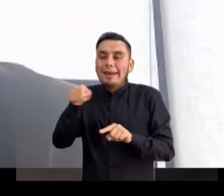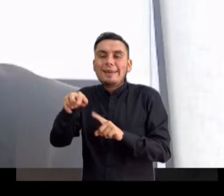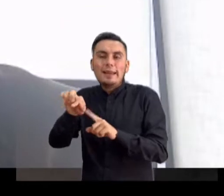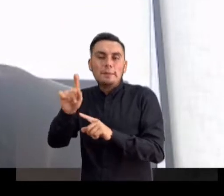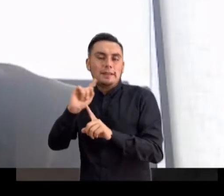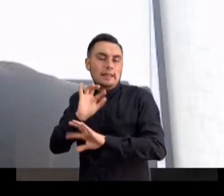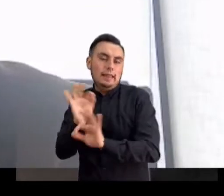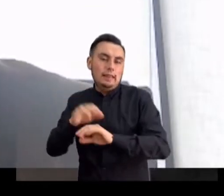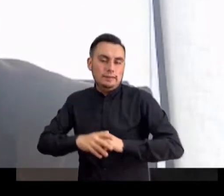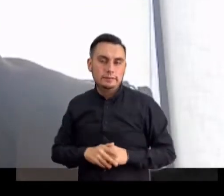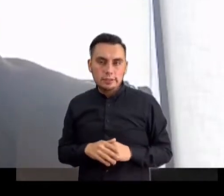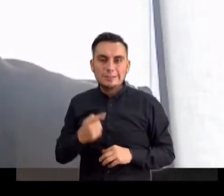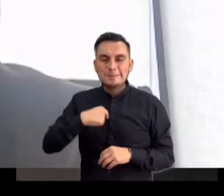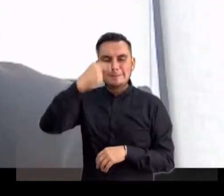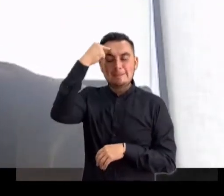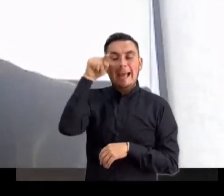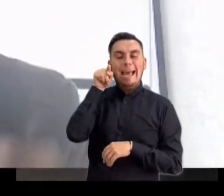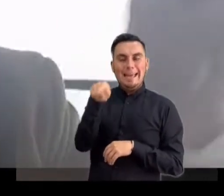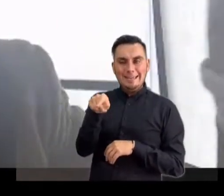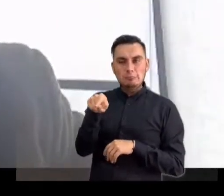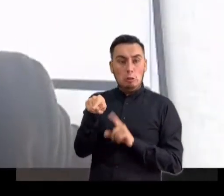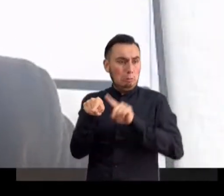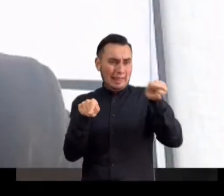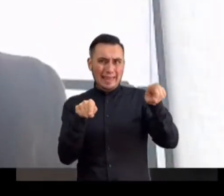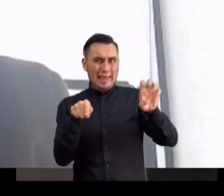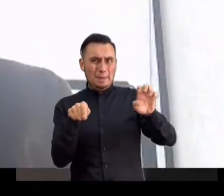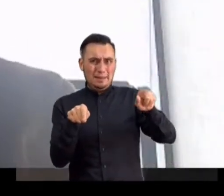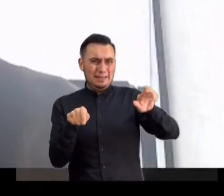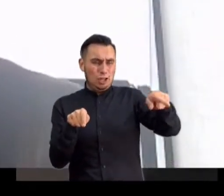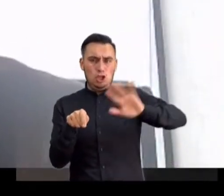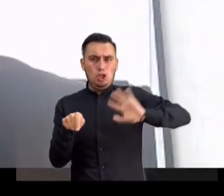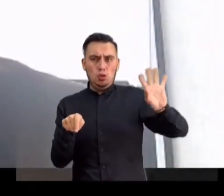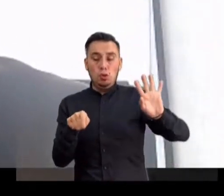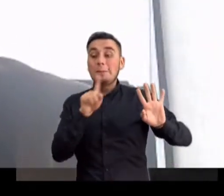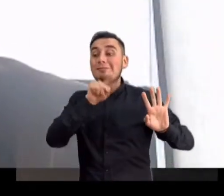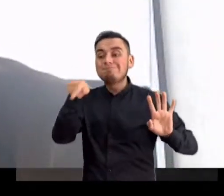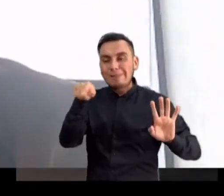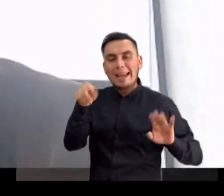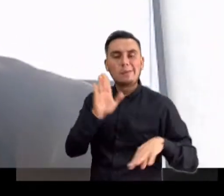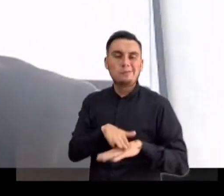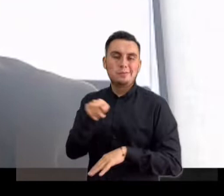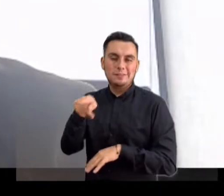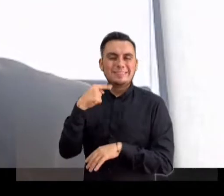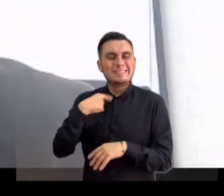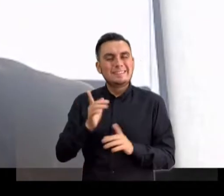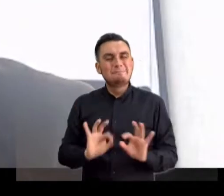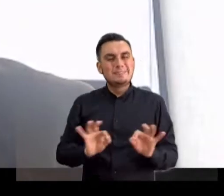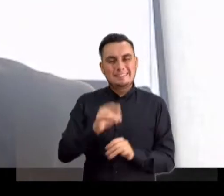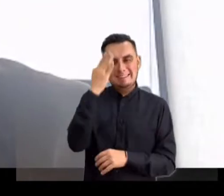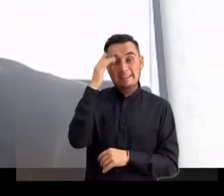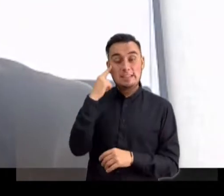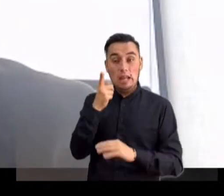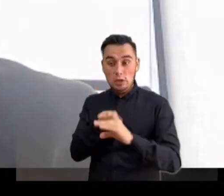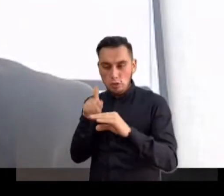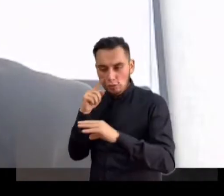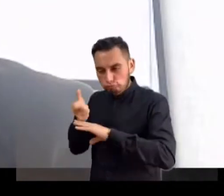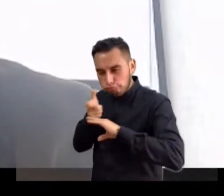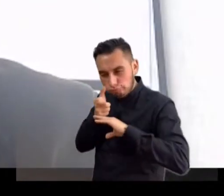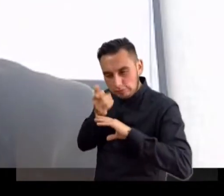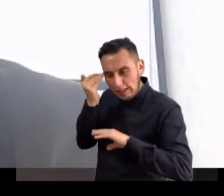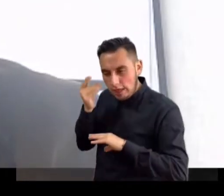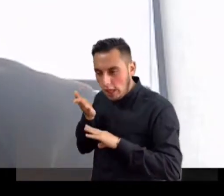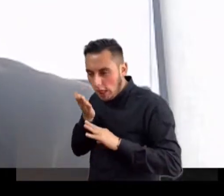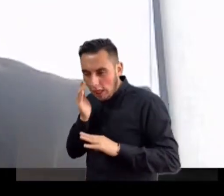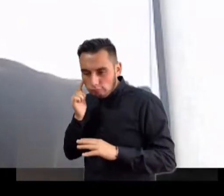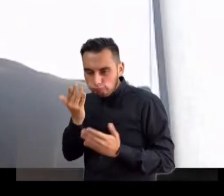EPS no tiene nada que ver. Y creemos que allí, más que en el ron de las EPS, es donde está el problema. Con seguridad, cuando la Contraloría